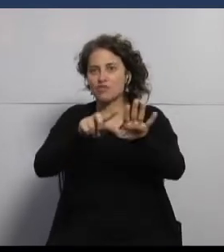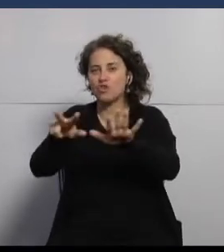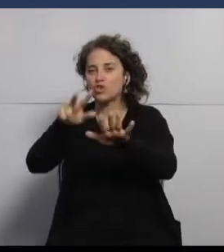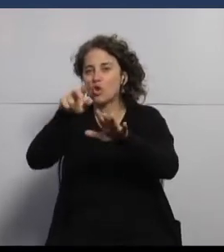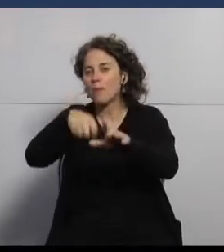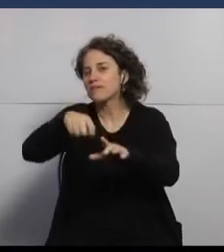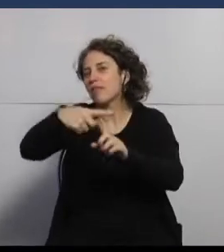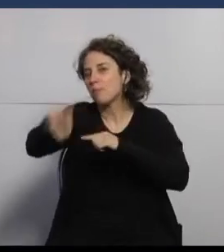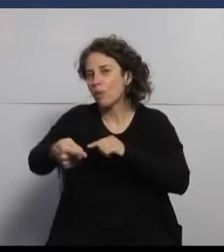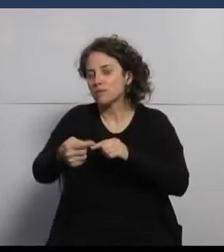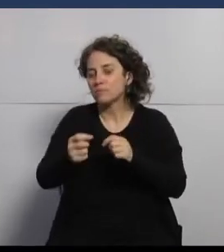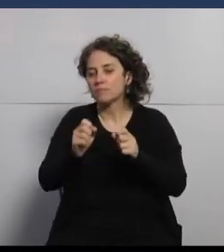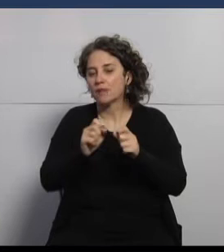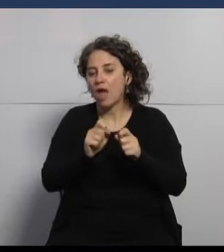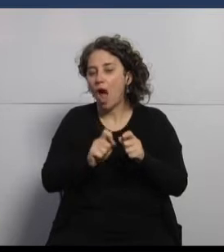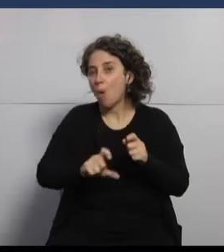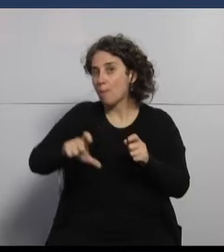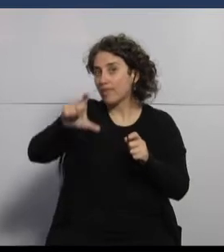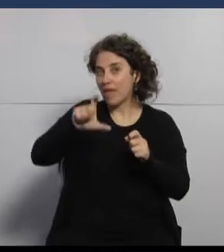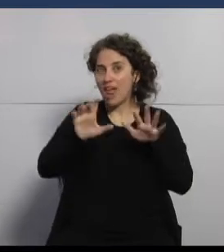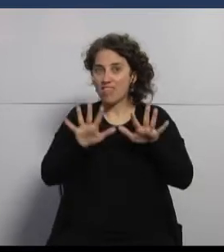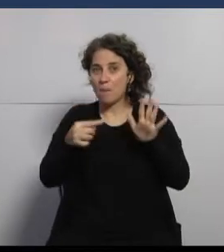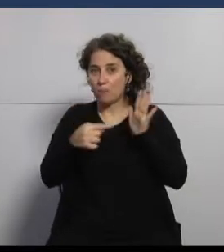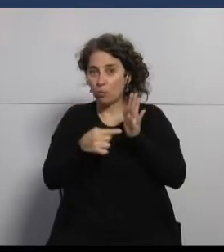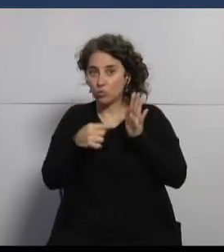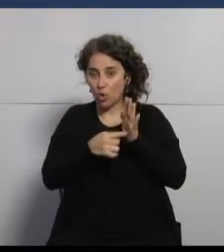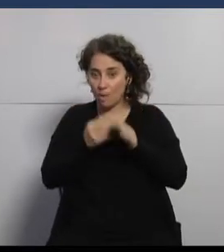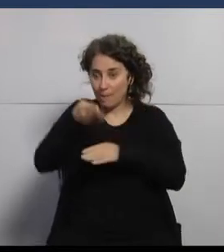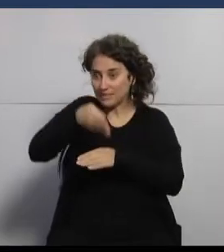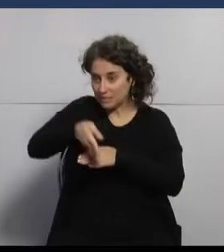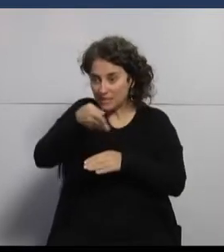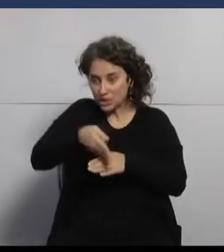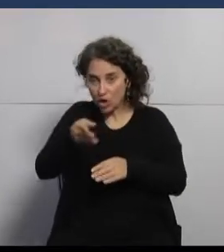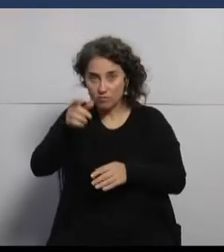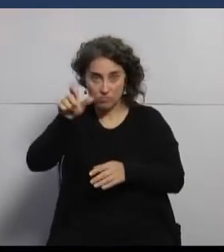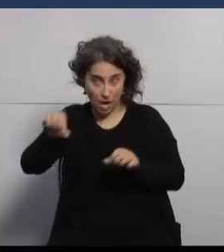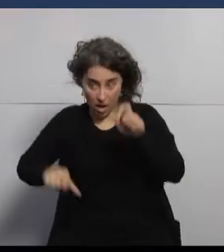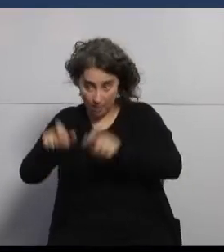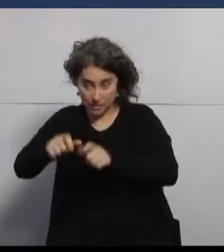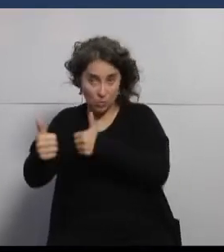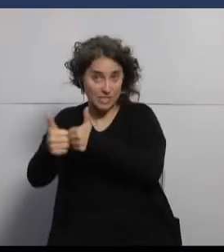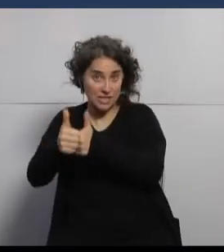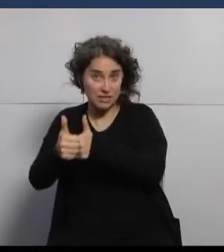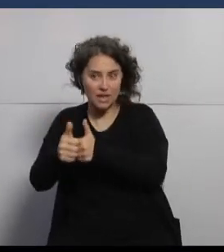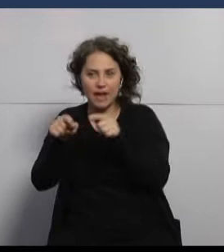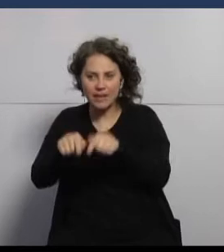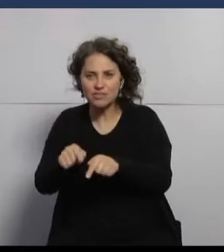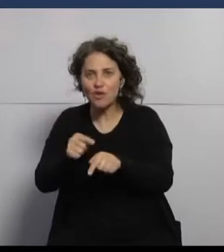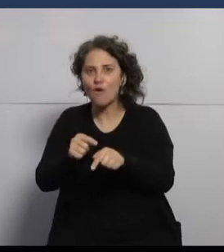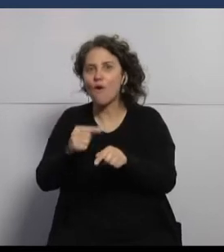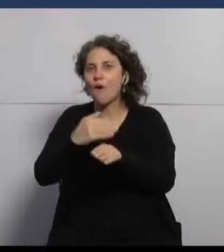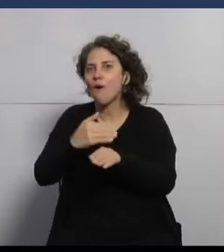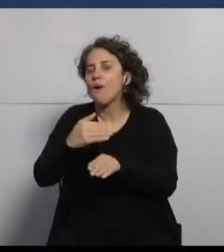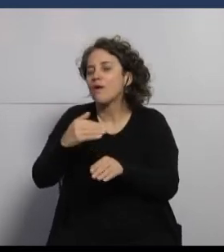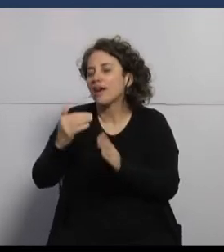10 puntos la participación activa de los pacientes puede reducir hasta un 1